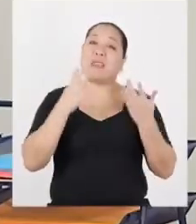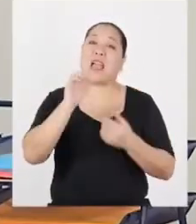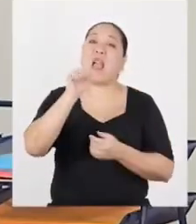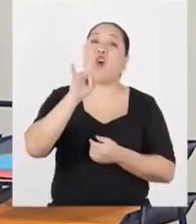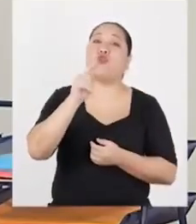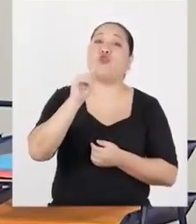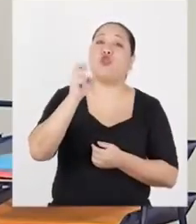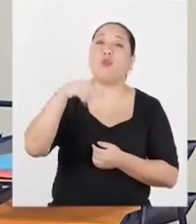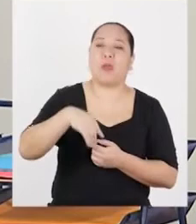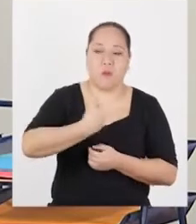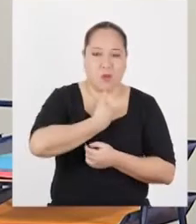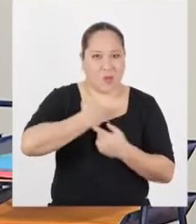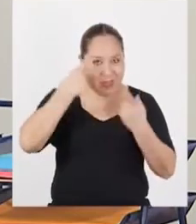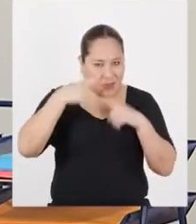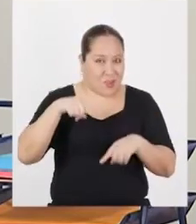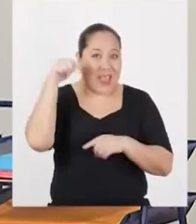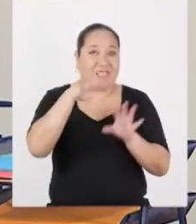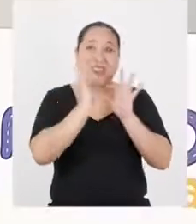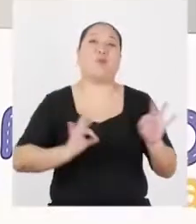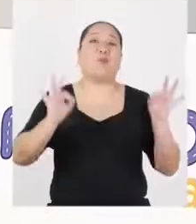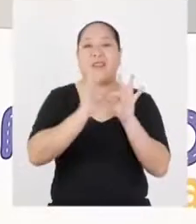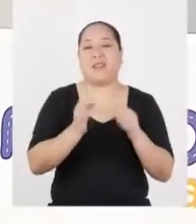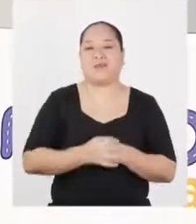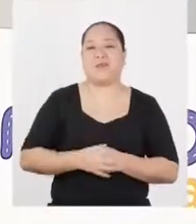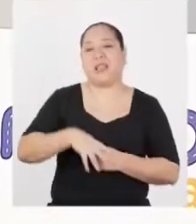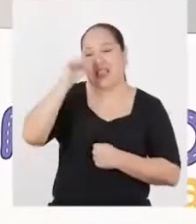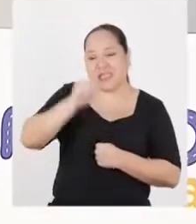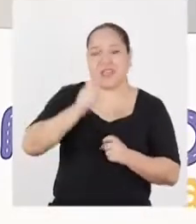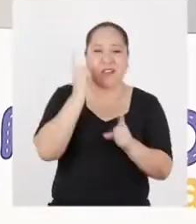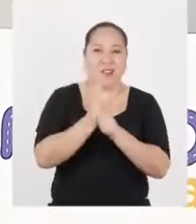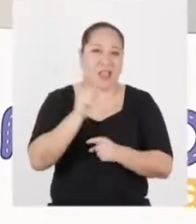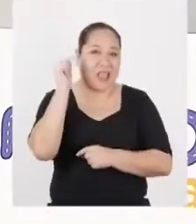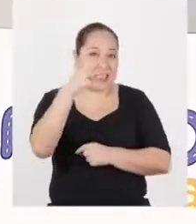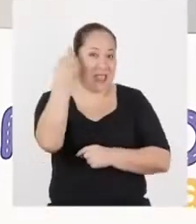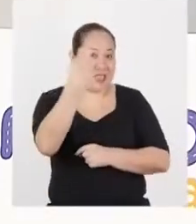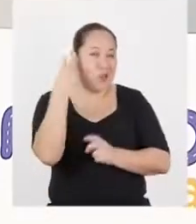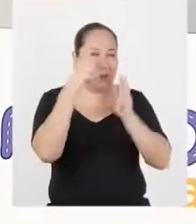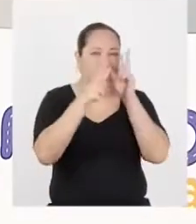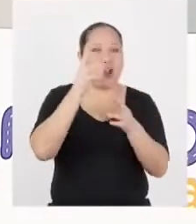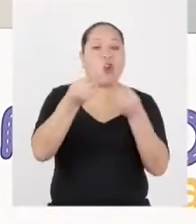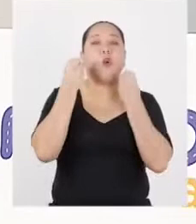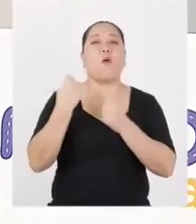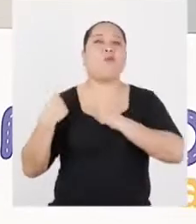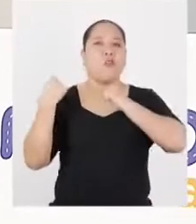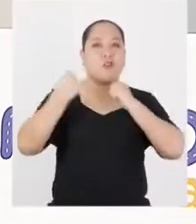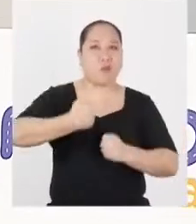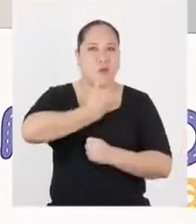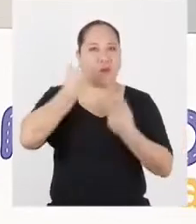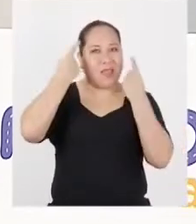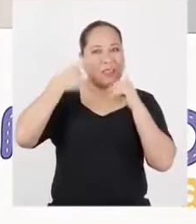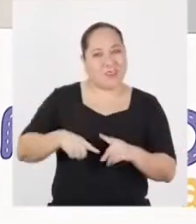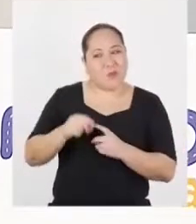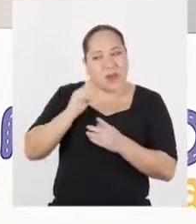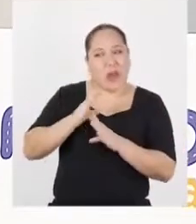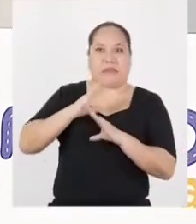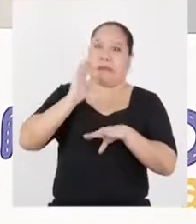autonomía es un elemento muy importante, ¿no? Lo es. Y por eso vamos a ver cómo podemos fortalecer la